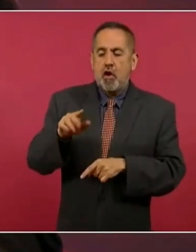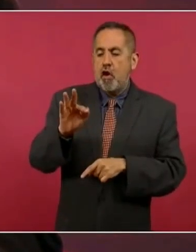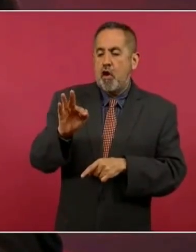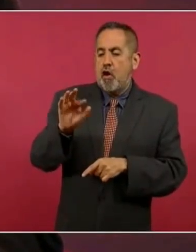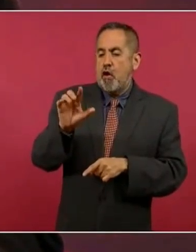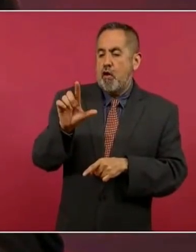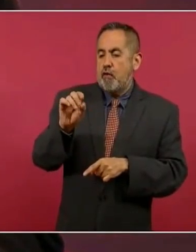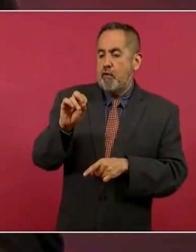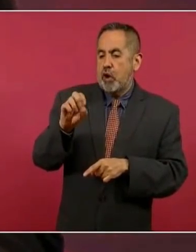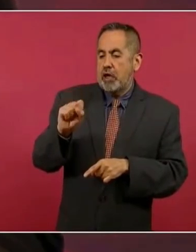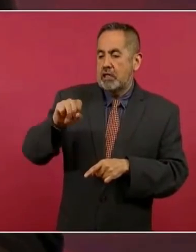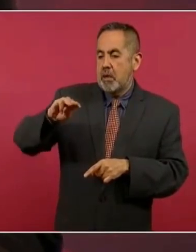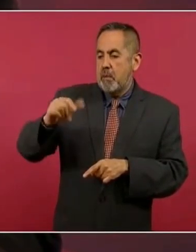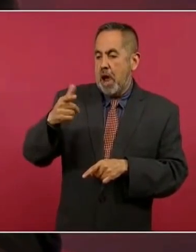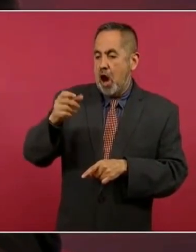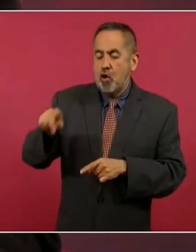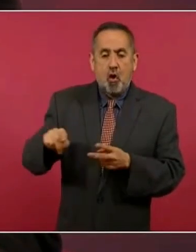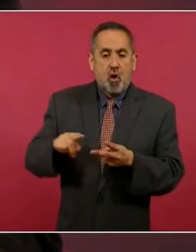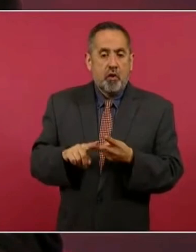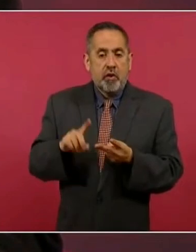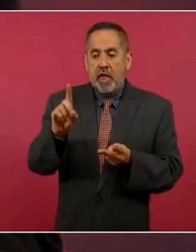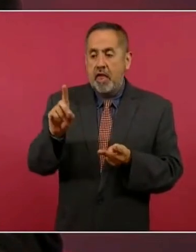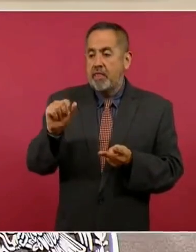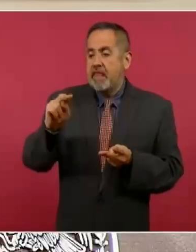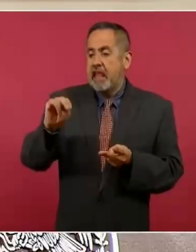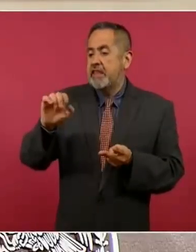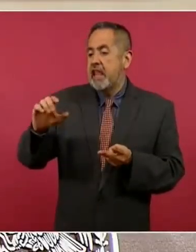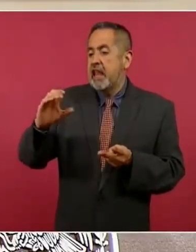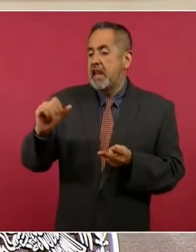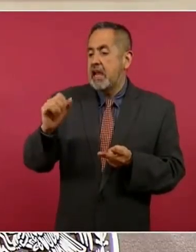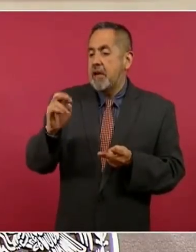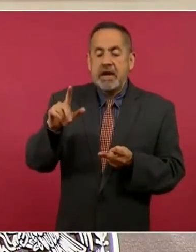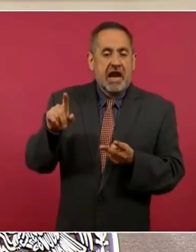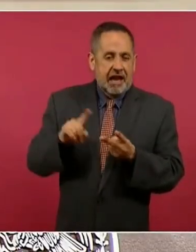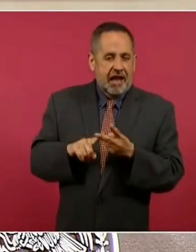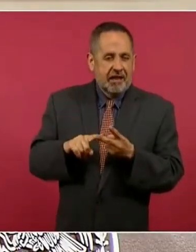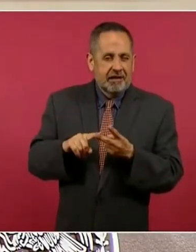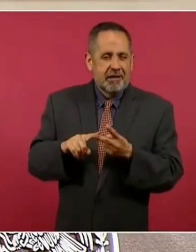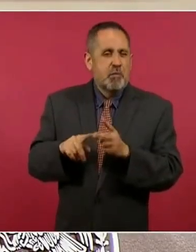con regeneración Daniel Cabrera con el hijo del Aguisote